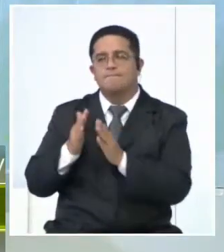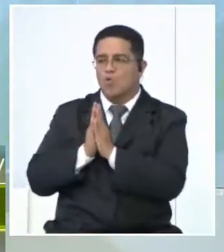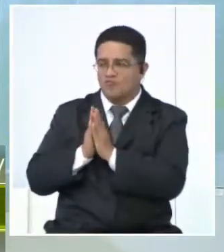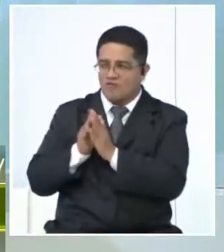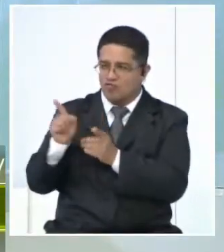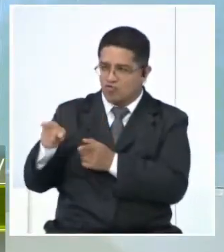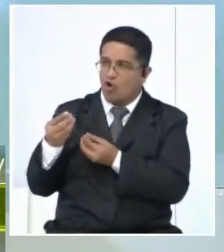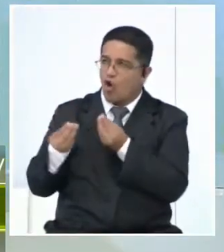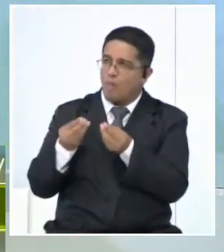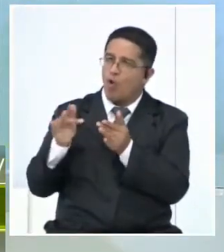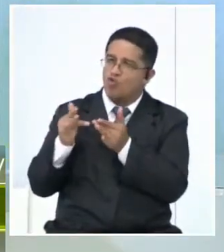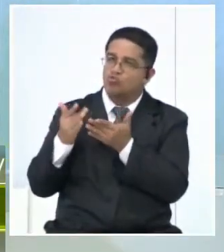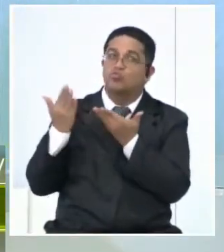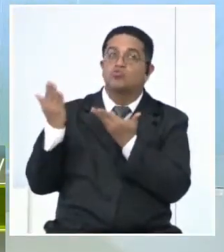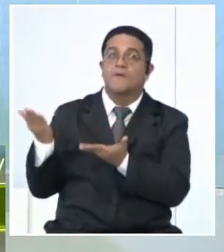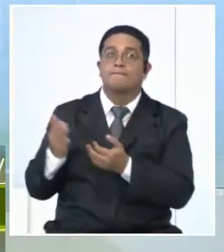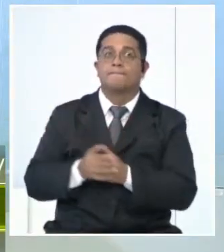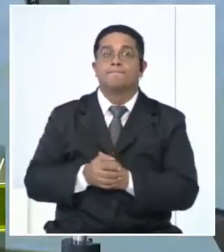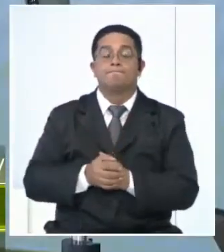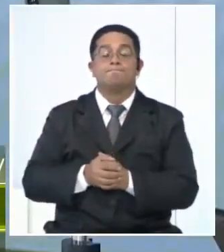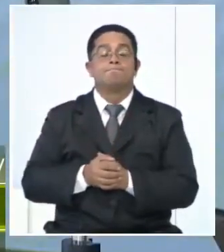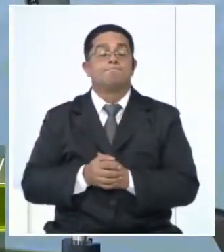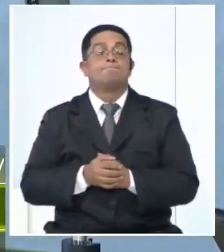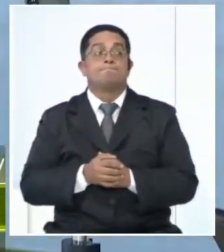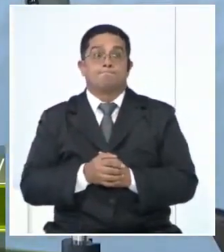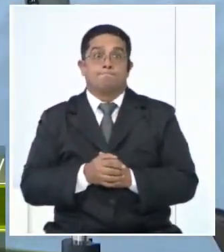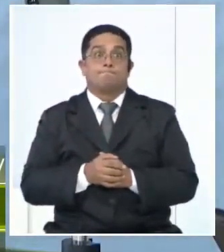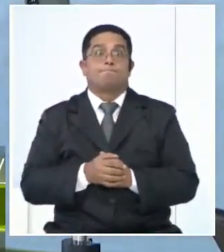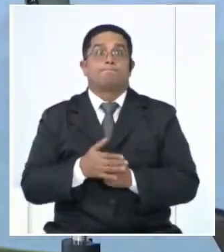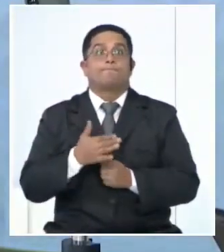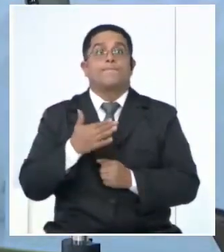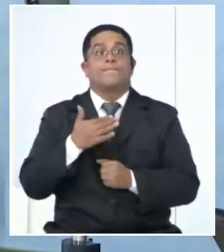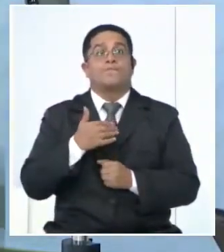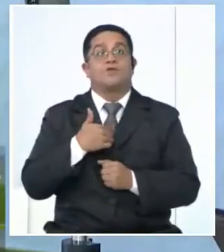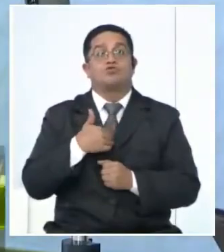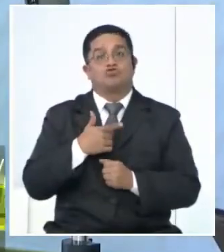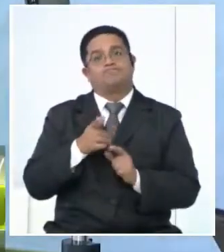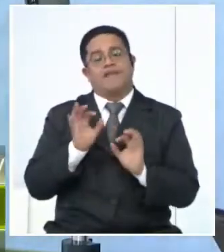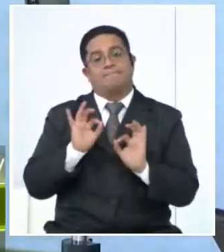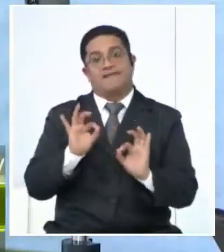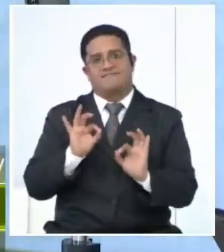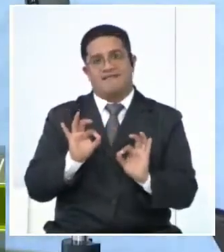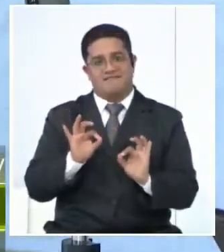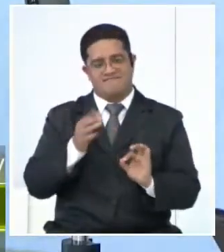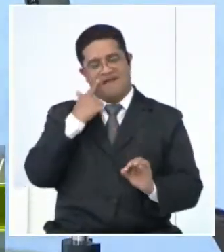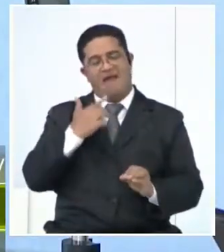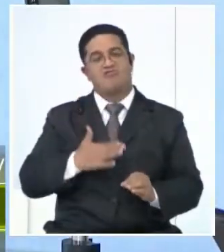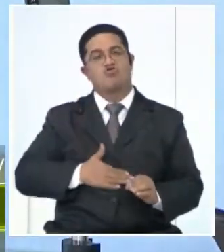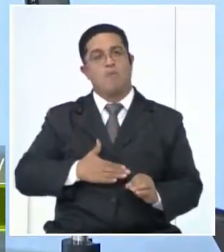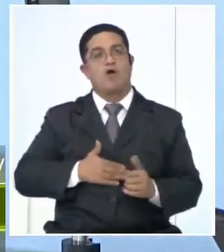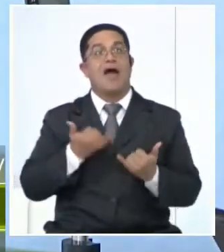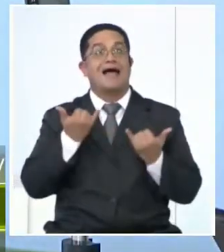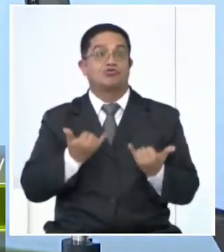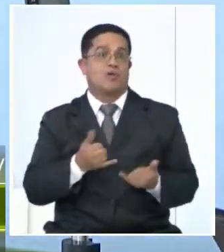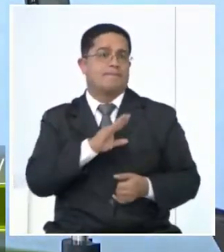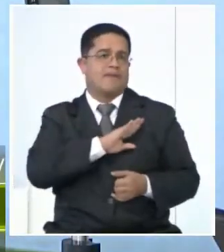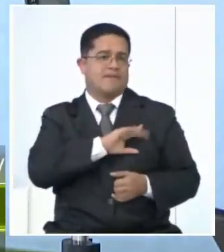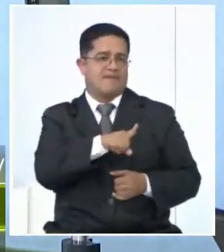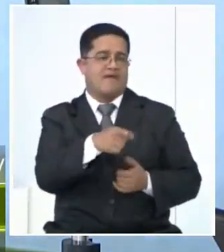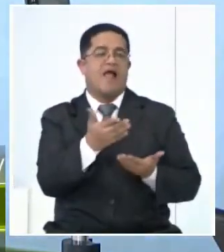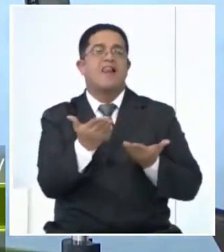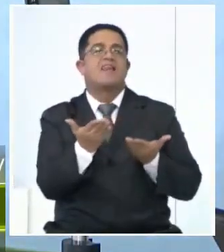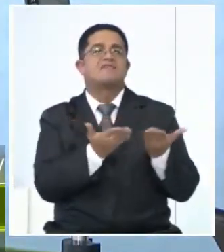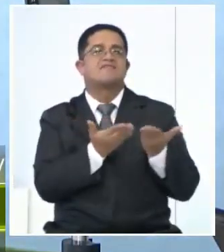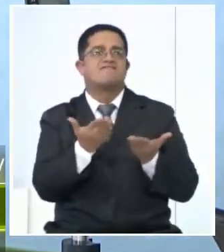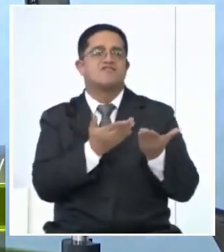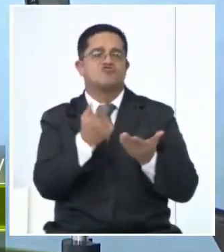ofrezca cómo la podemos contactar. Perfecto, yo soy especialista de vías digestivas, actualmente pertenezco al servicio de vías